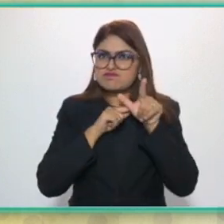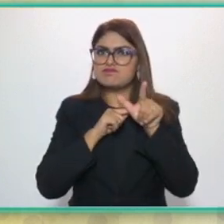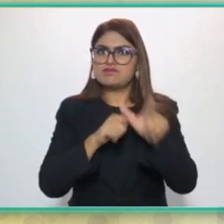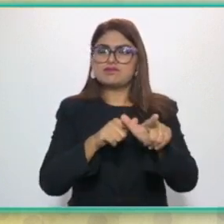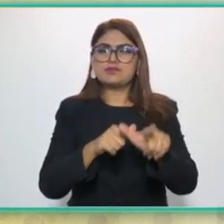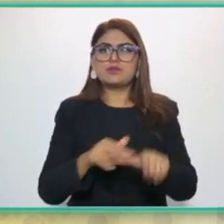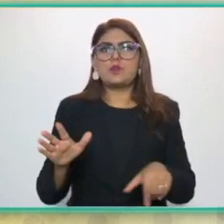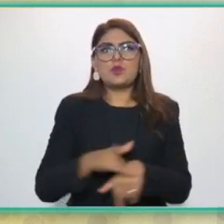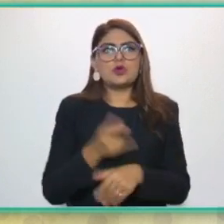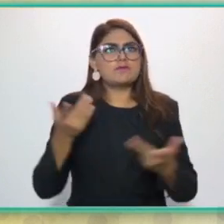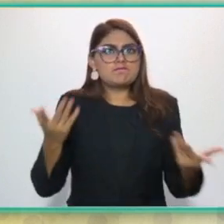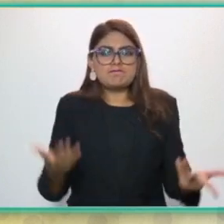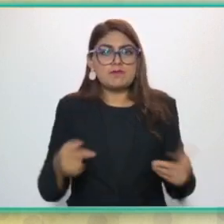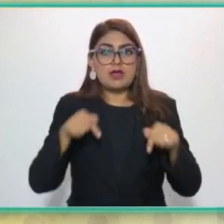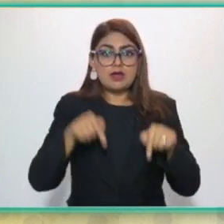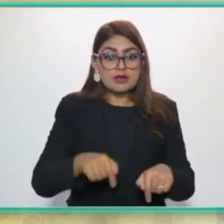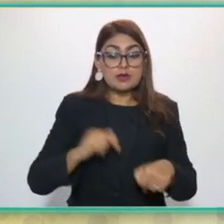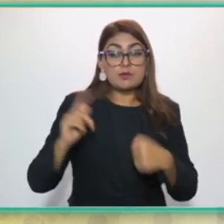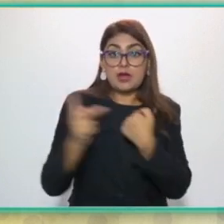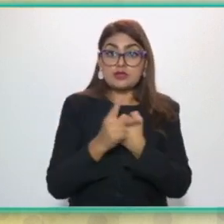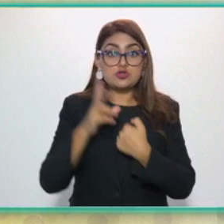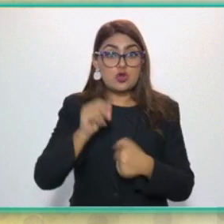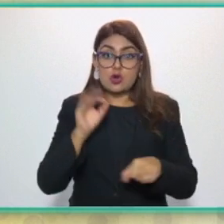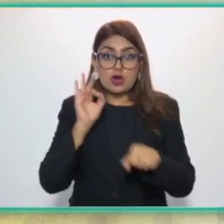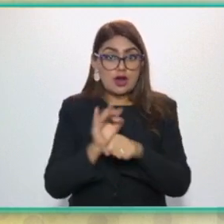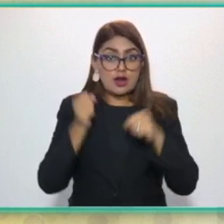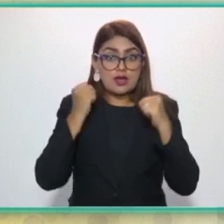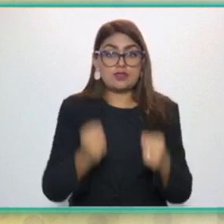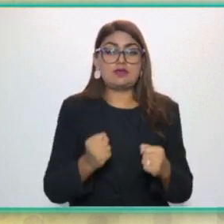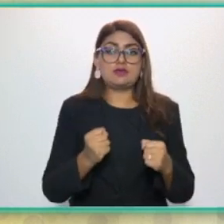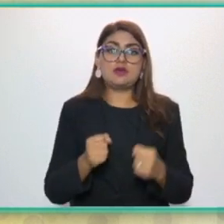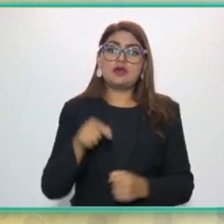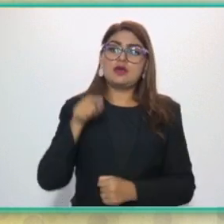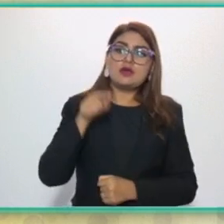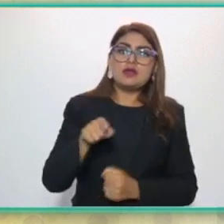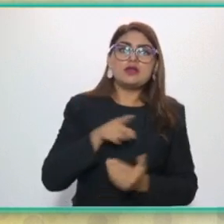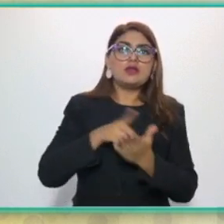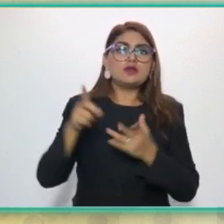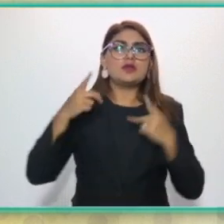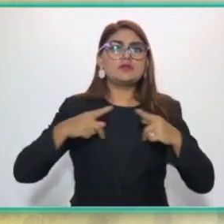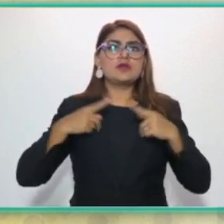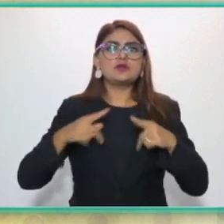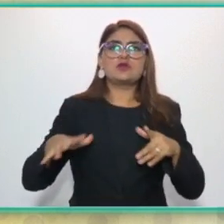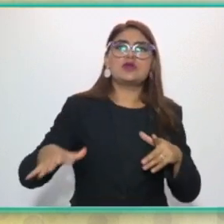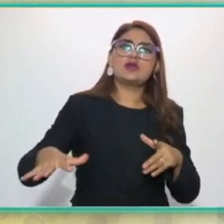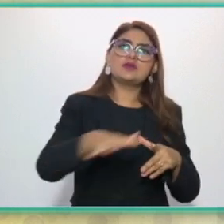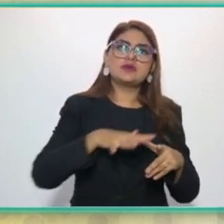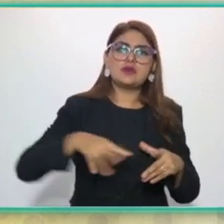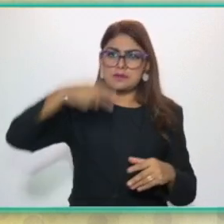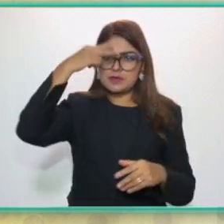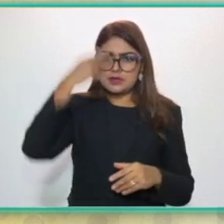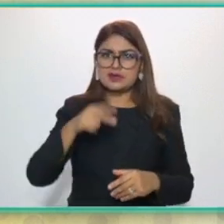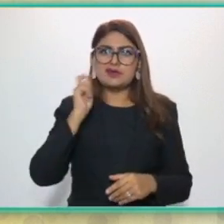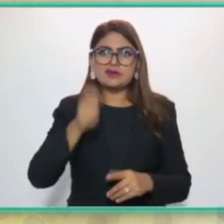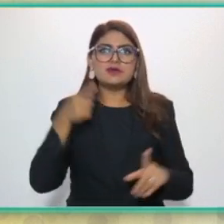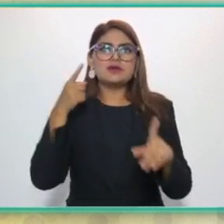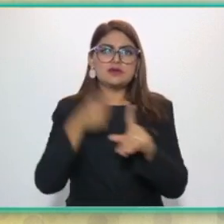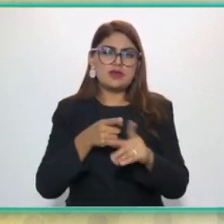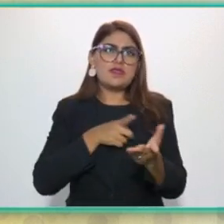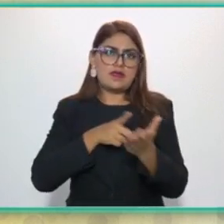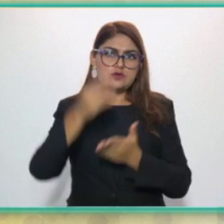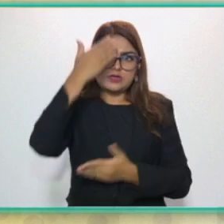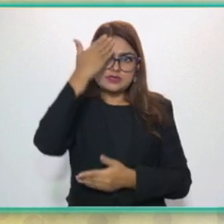Porque no es posible que el Estado no garantice y proteja el derecho de toda la sociedad mexicana que tiene a saber la cosa pública.